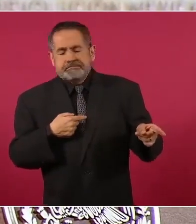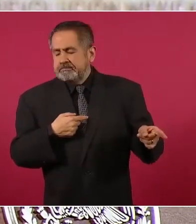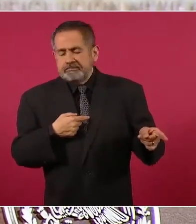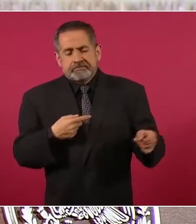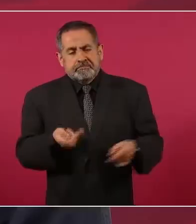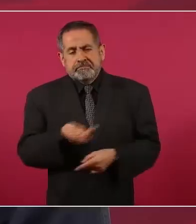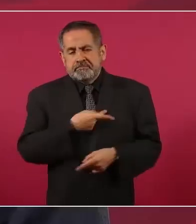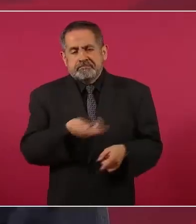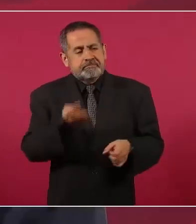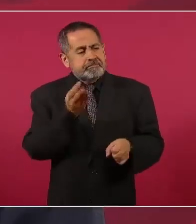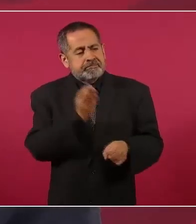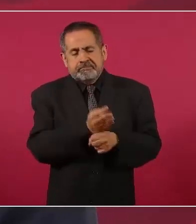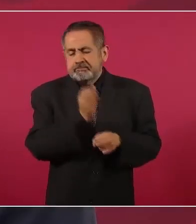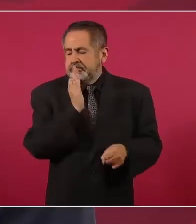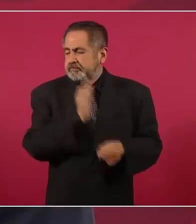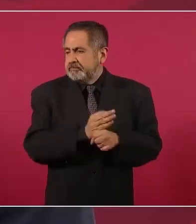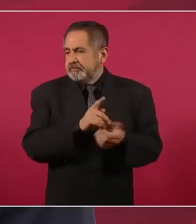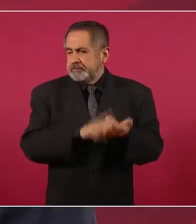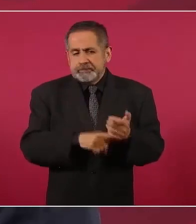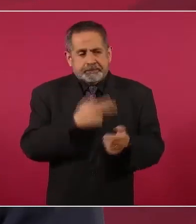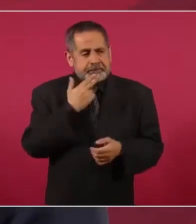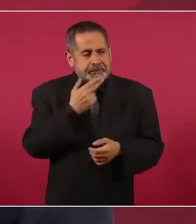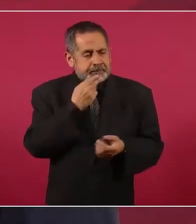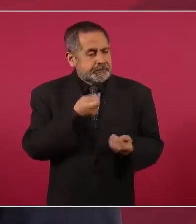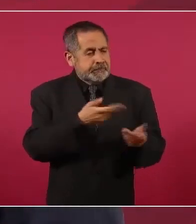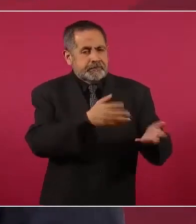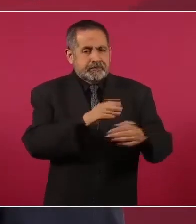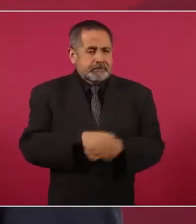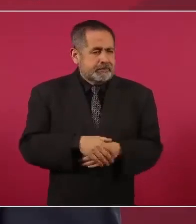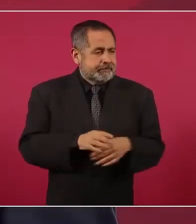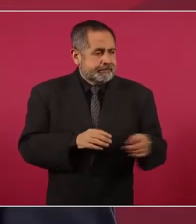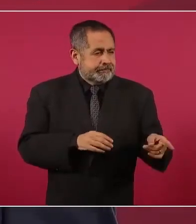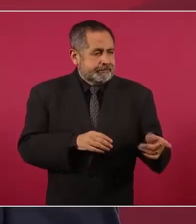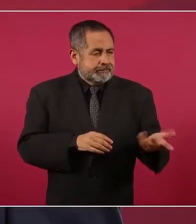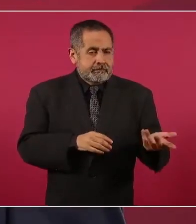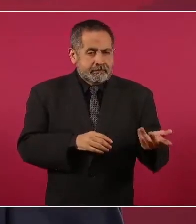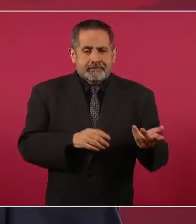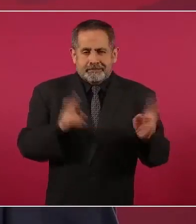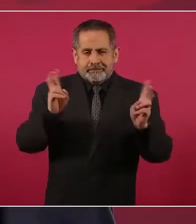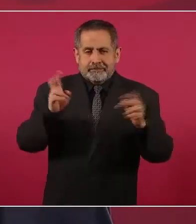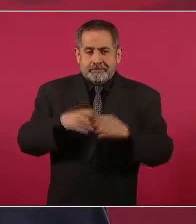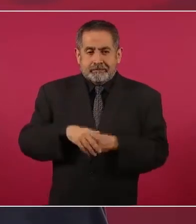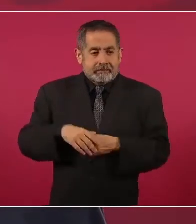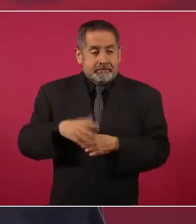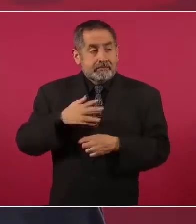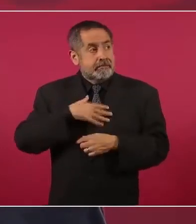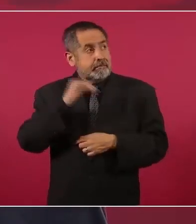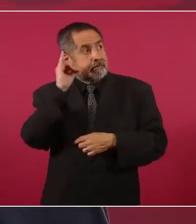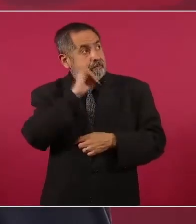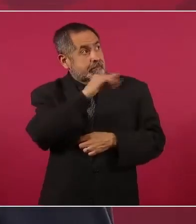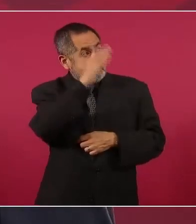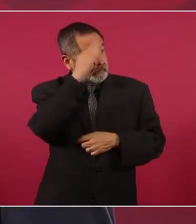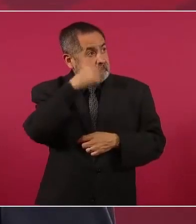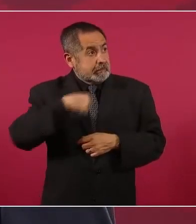pobrecitos, ternuritas, pobrecito mi patrón, piensa que el pobre soy yo.